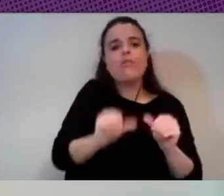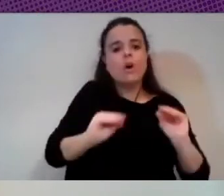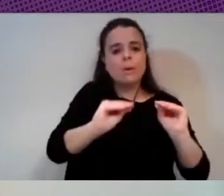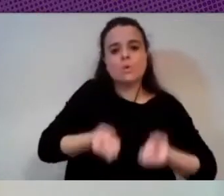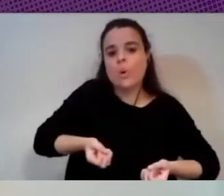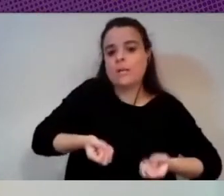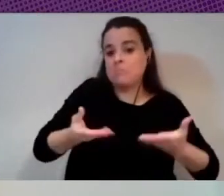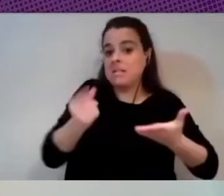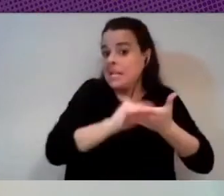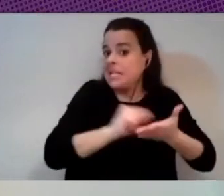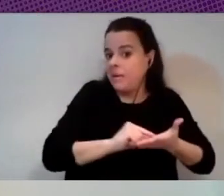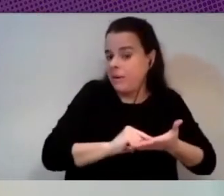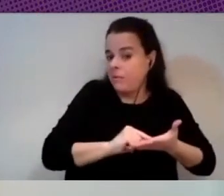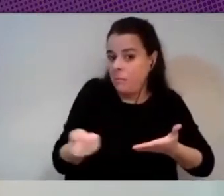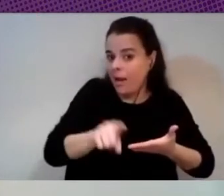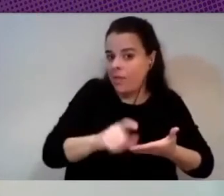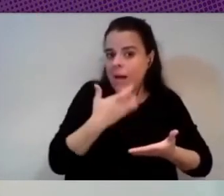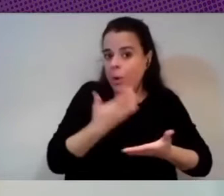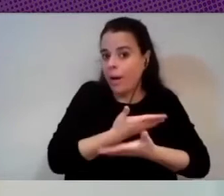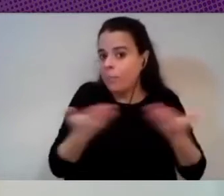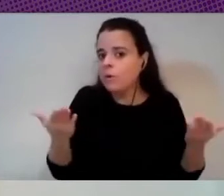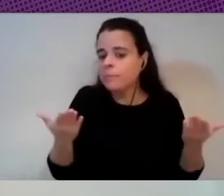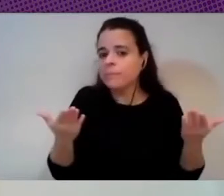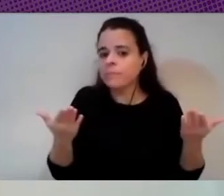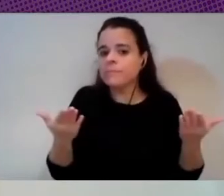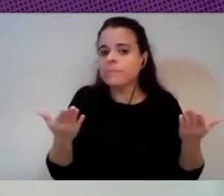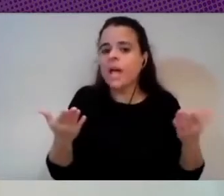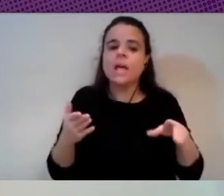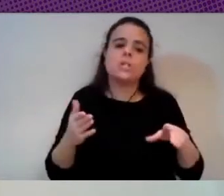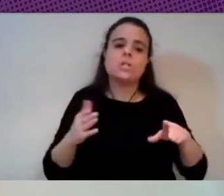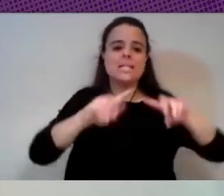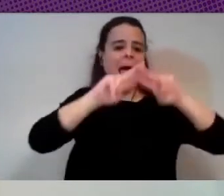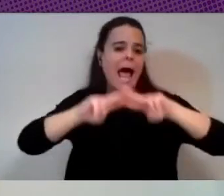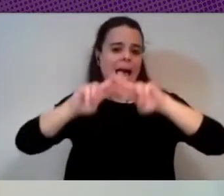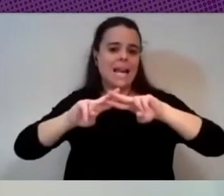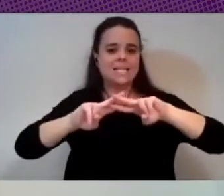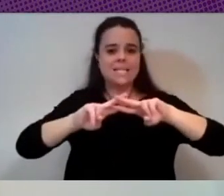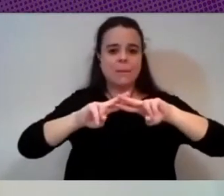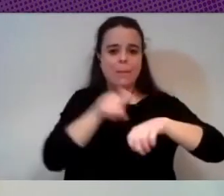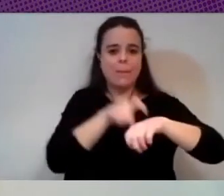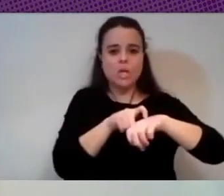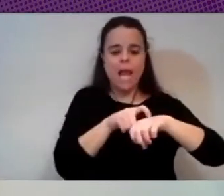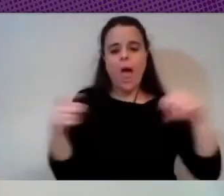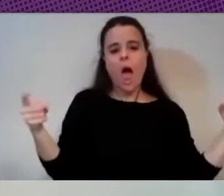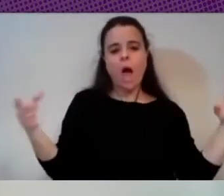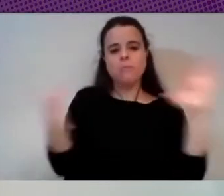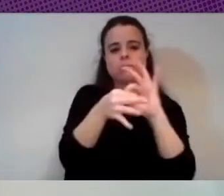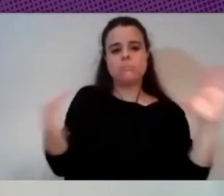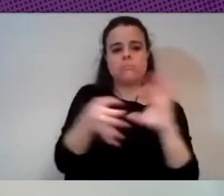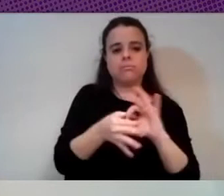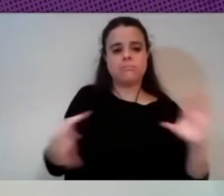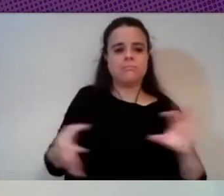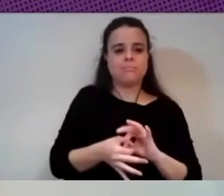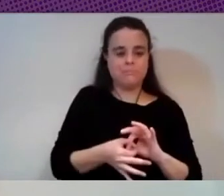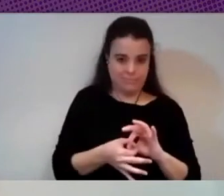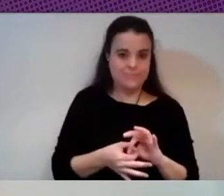escribiendo y den lugar a estos análisis de personalidad pues se acaban emparejando entonces hay que meterse